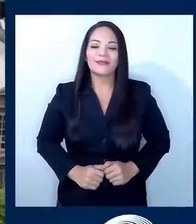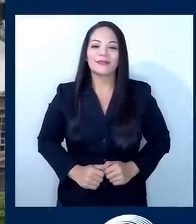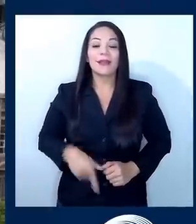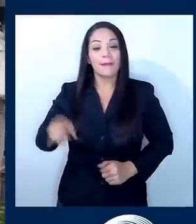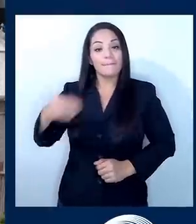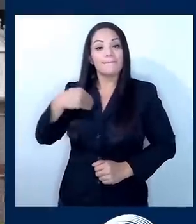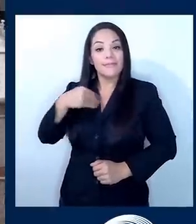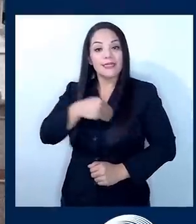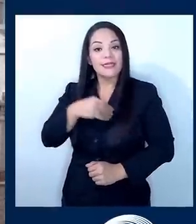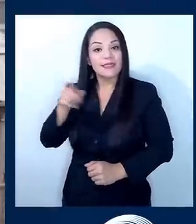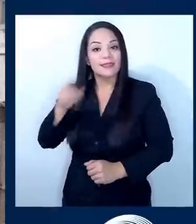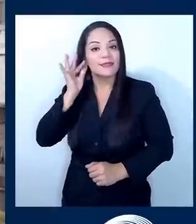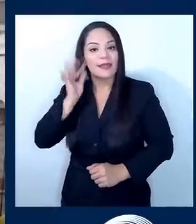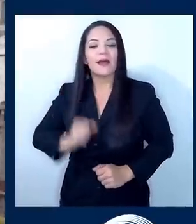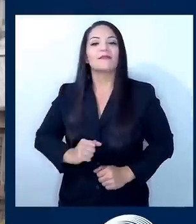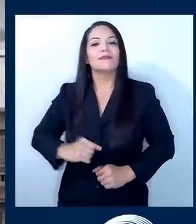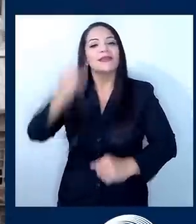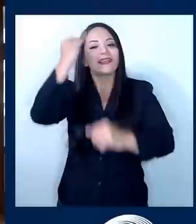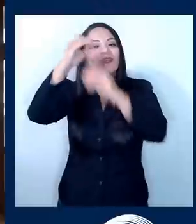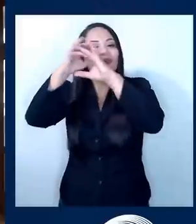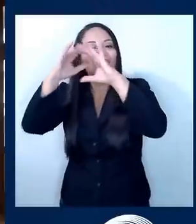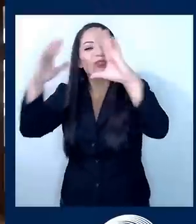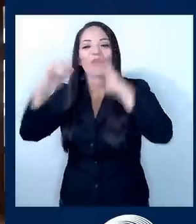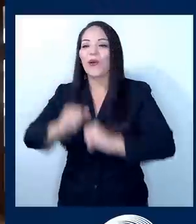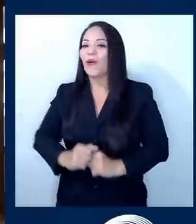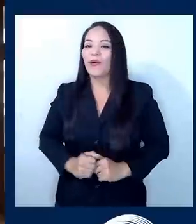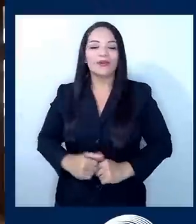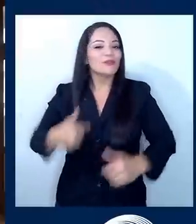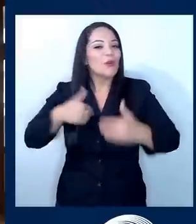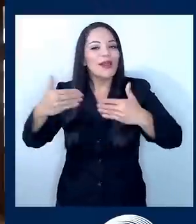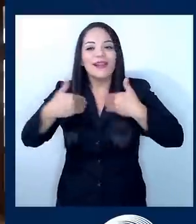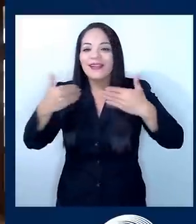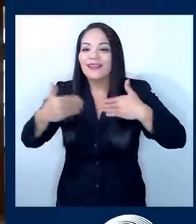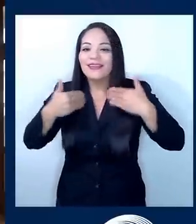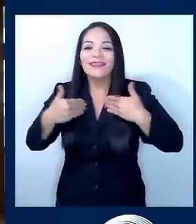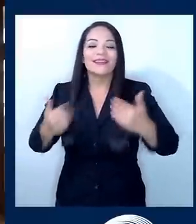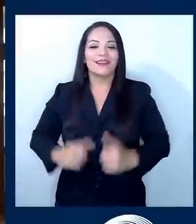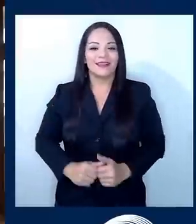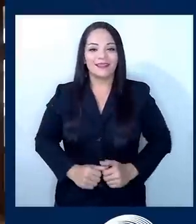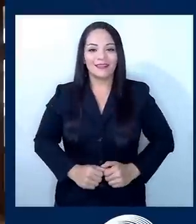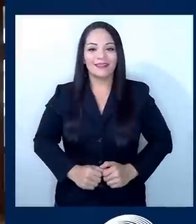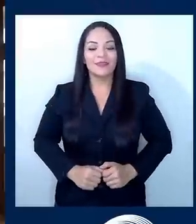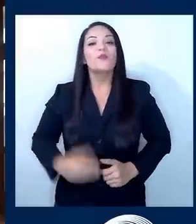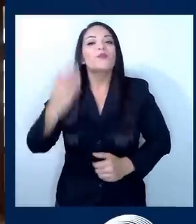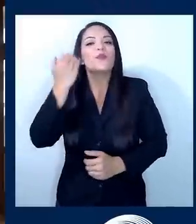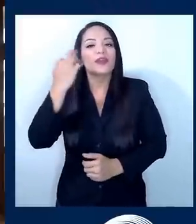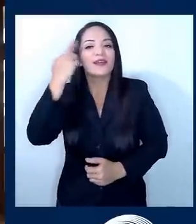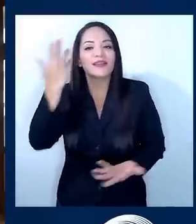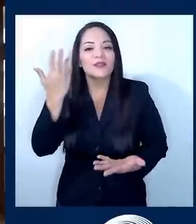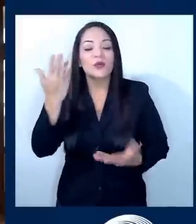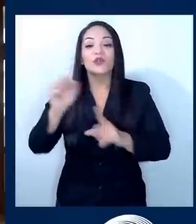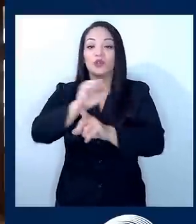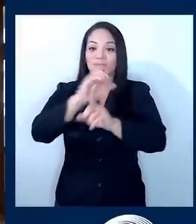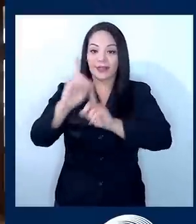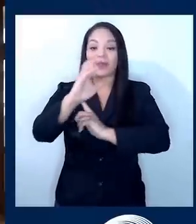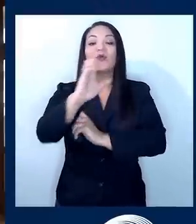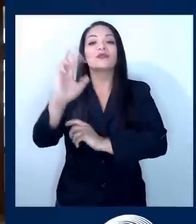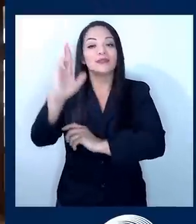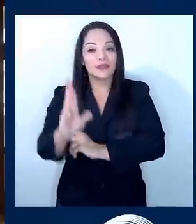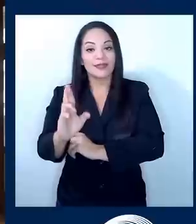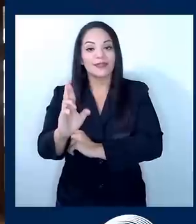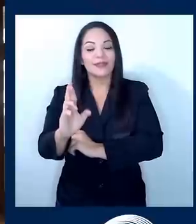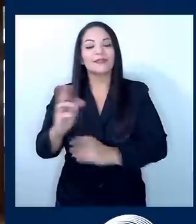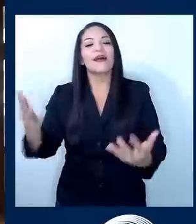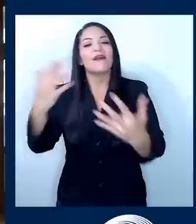Ministra, qué ilusión, vieras la alegría que me da, porque la sociedad costarricense está